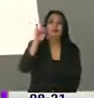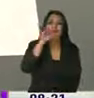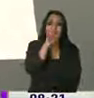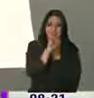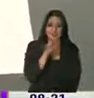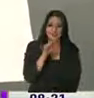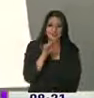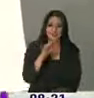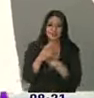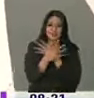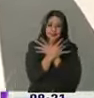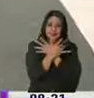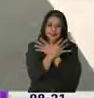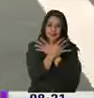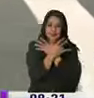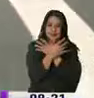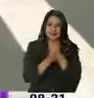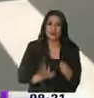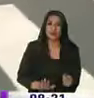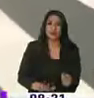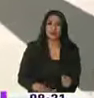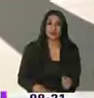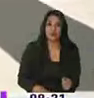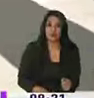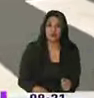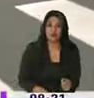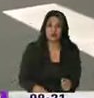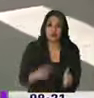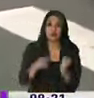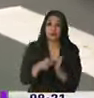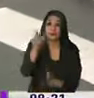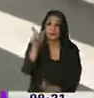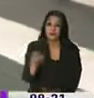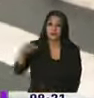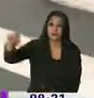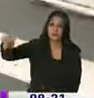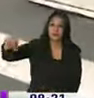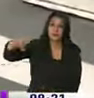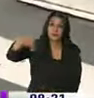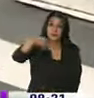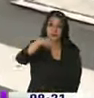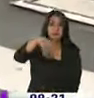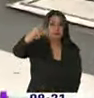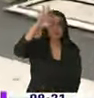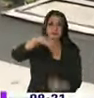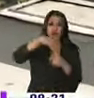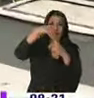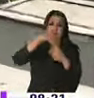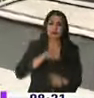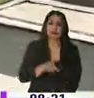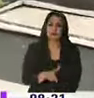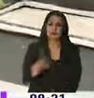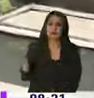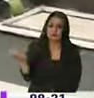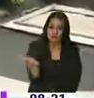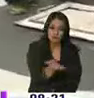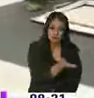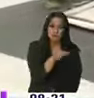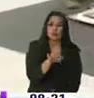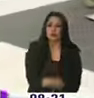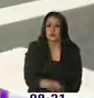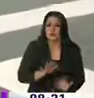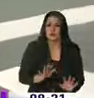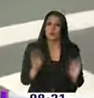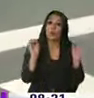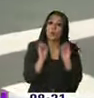tomar la precaución y poner el pie al freno. Si es que existen peatones, detenerse y ceder el paso al peatón. Y de